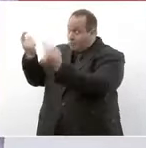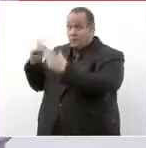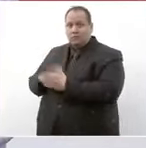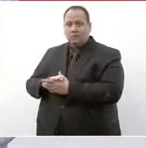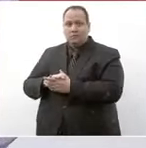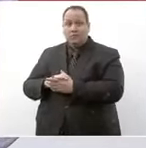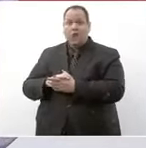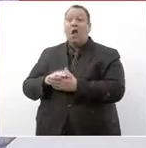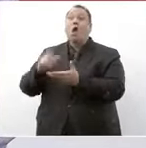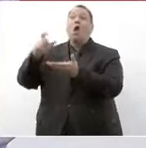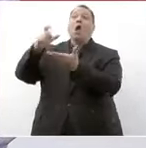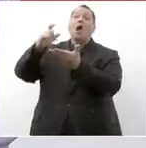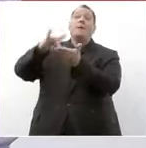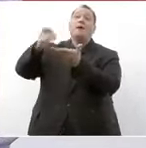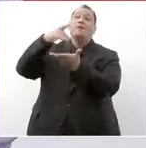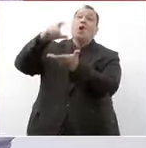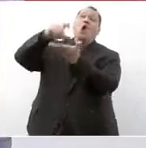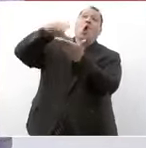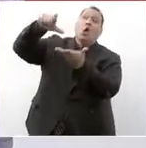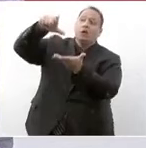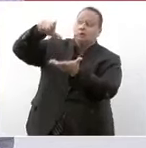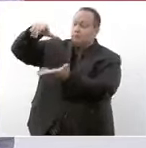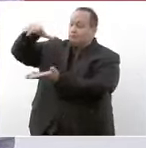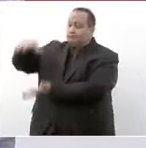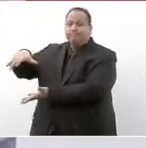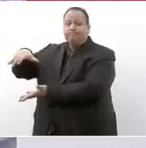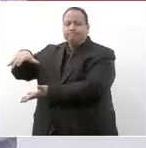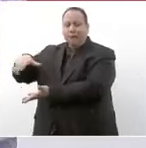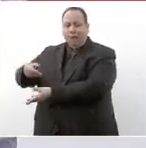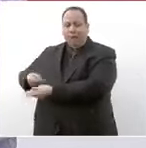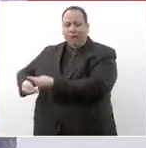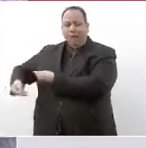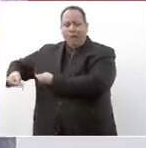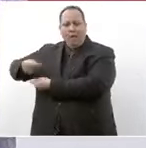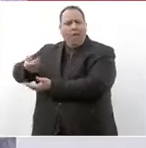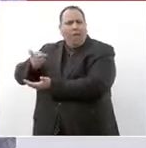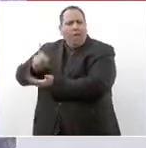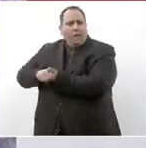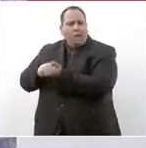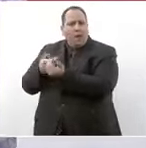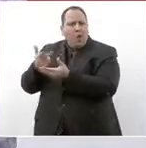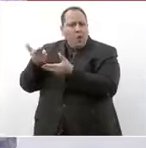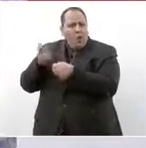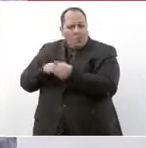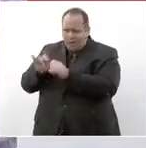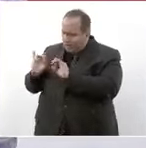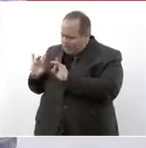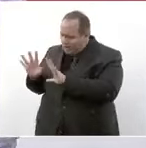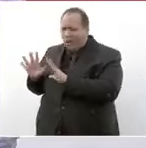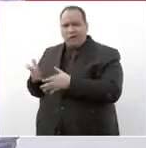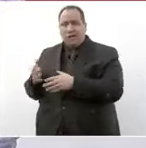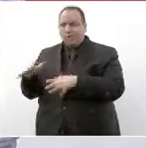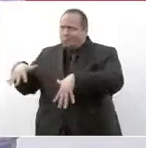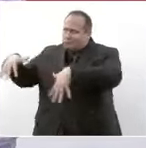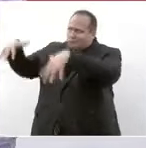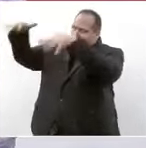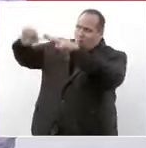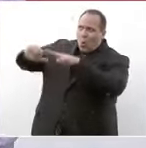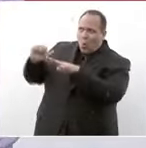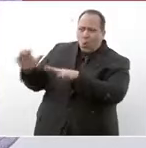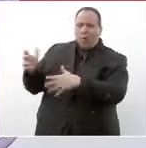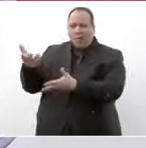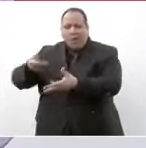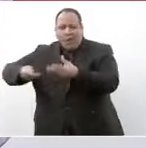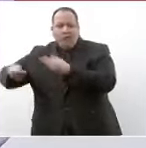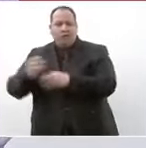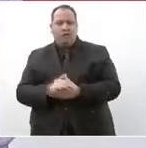ahí se compraban los medicamentos y ahí se hacía la tranza en los hospitales y en los almacenes y